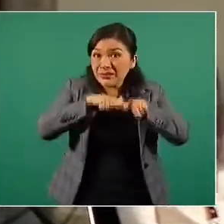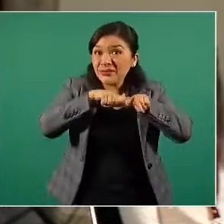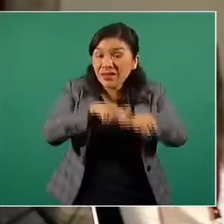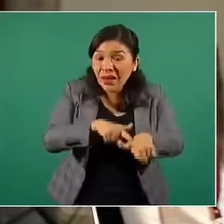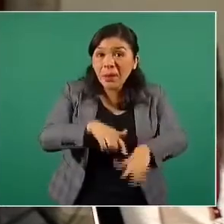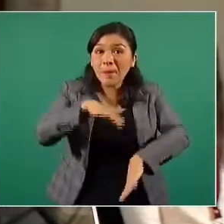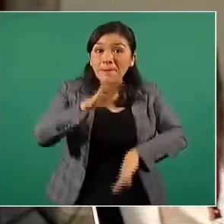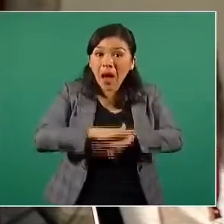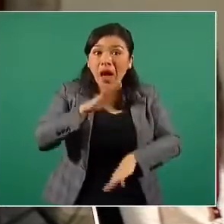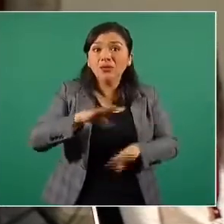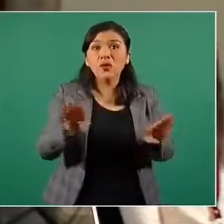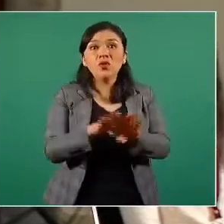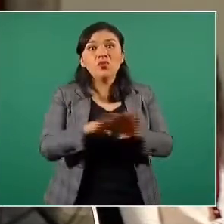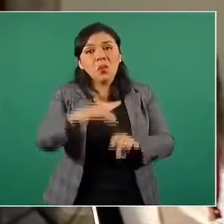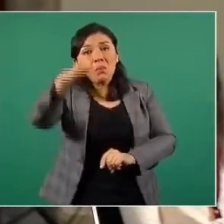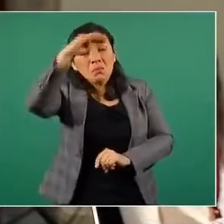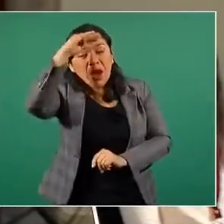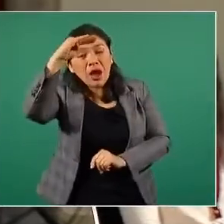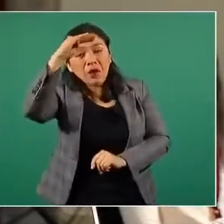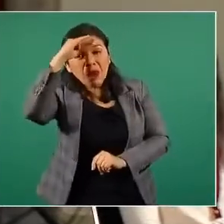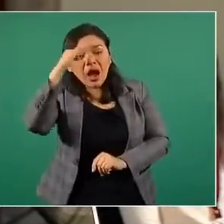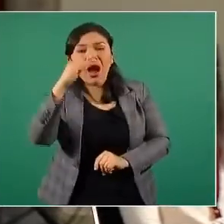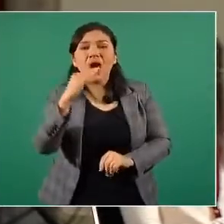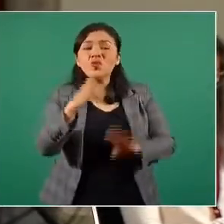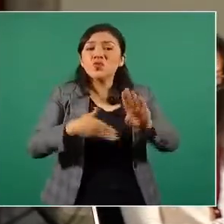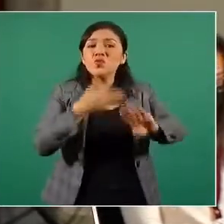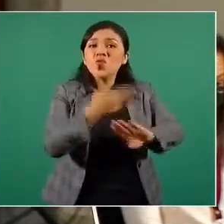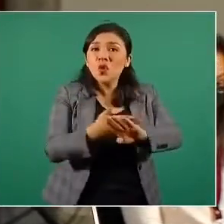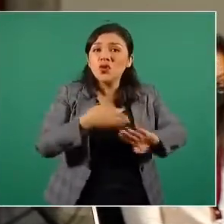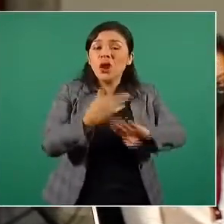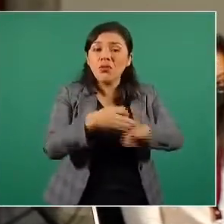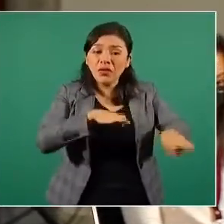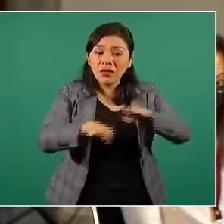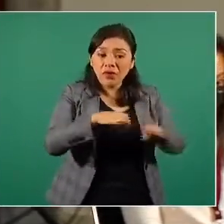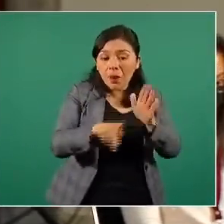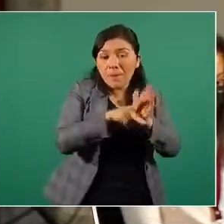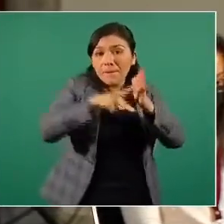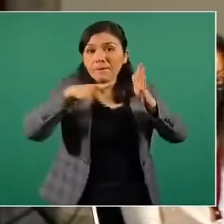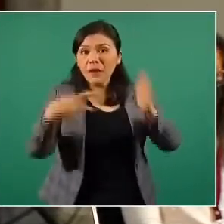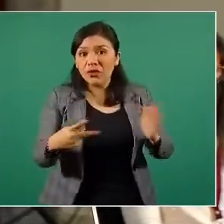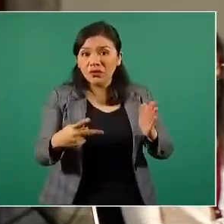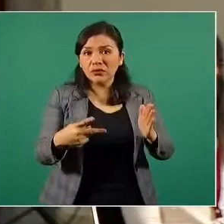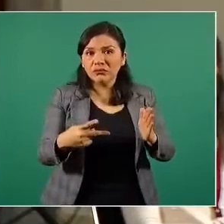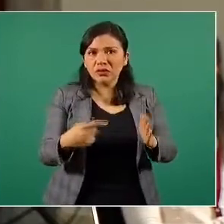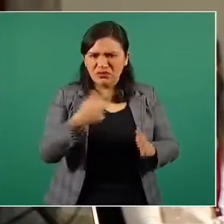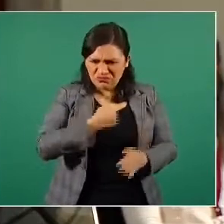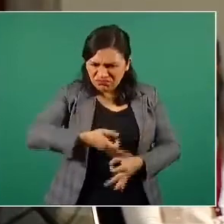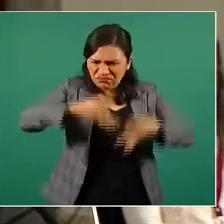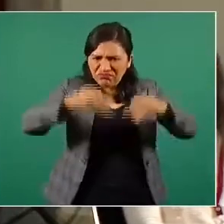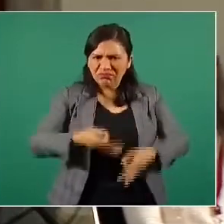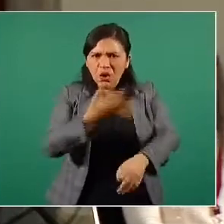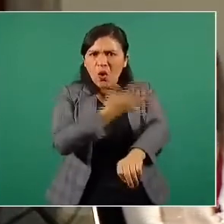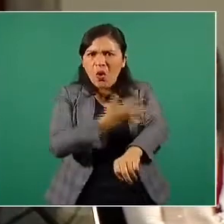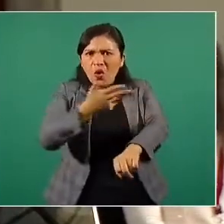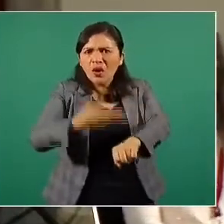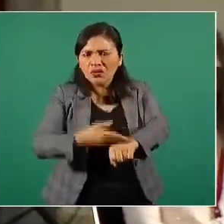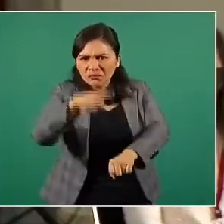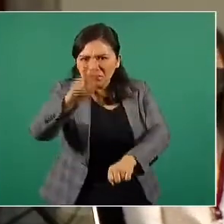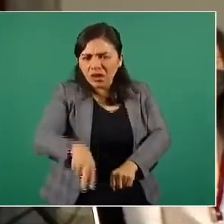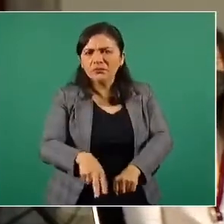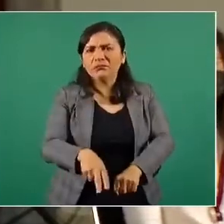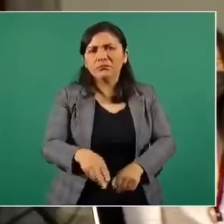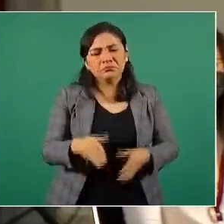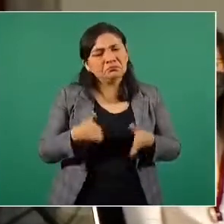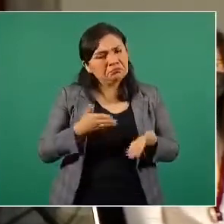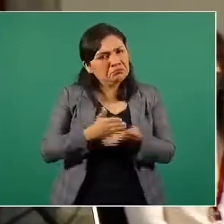estigmatizando y difamando el ejercicio periodístico recto, honesto y crítico.